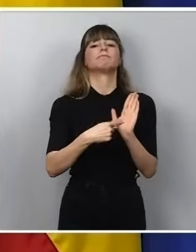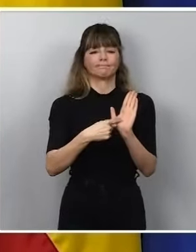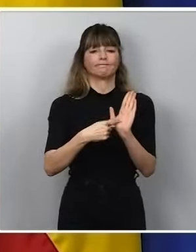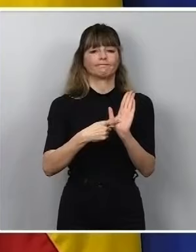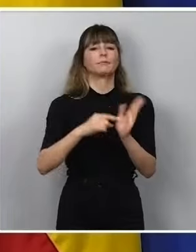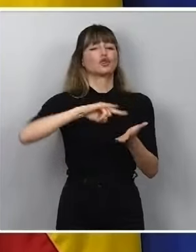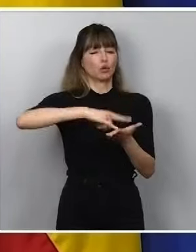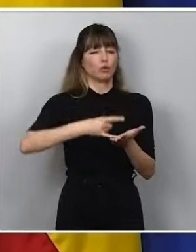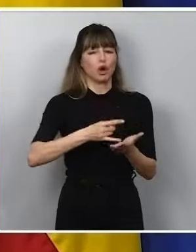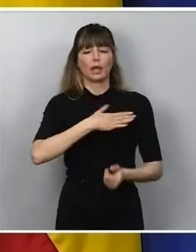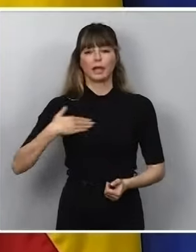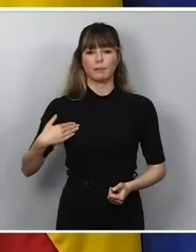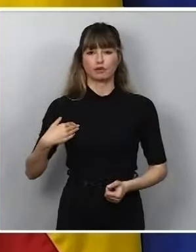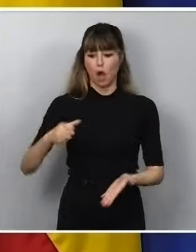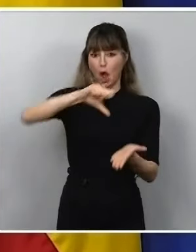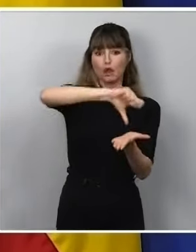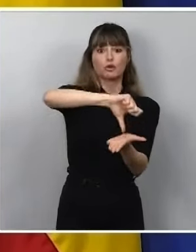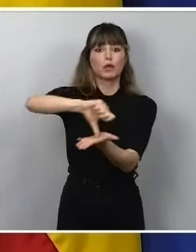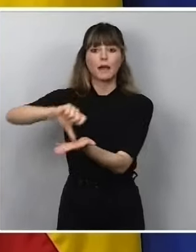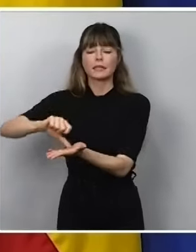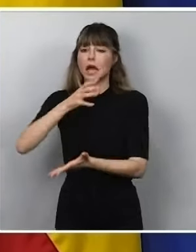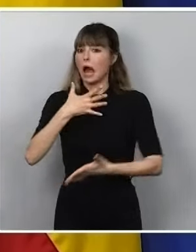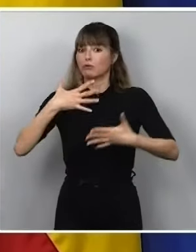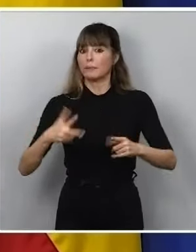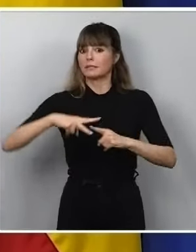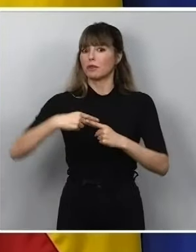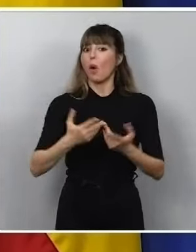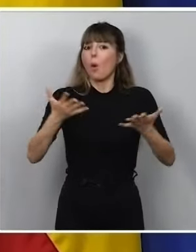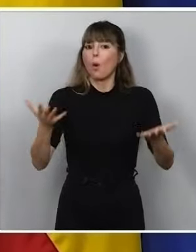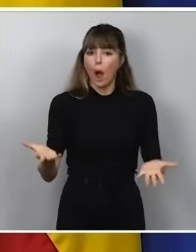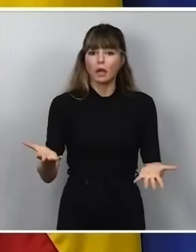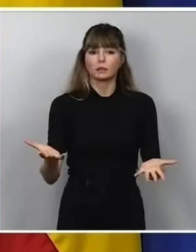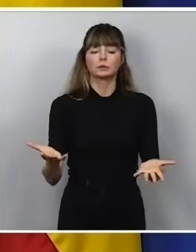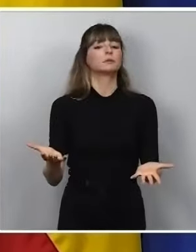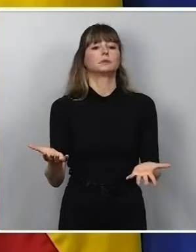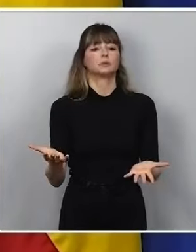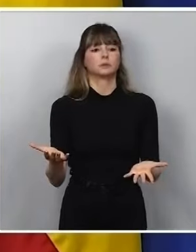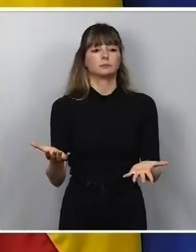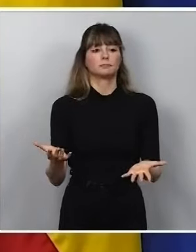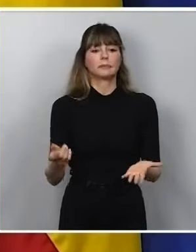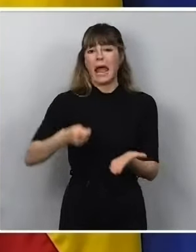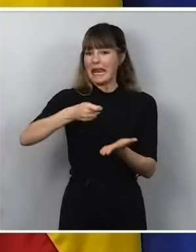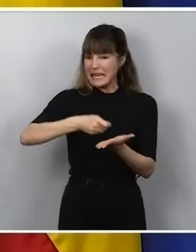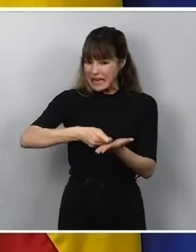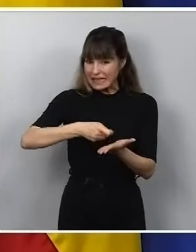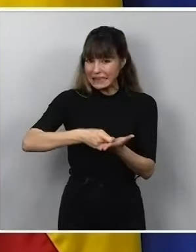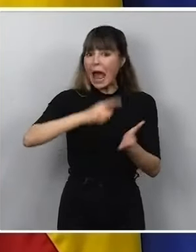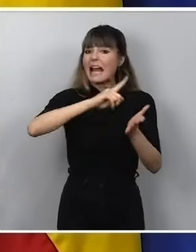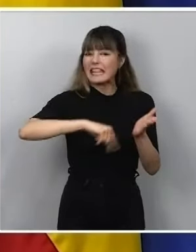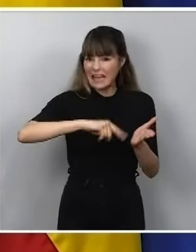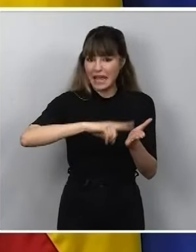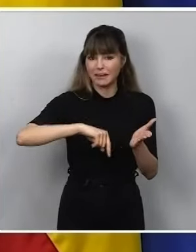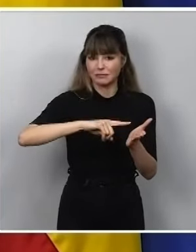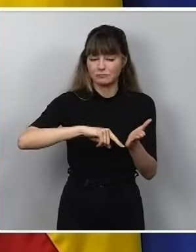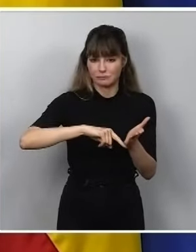y nos vamos a dirigir a esas ciudades donde hoy se está dando la circunstancia de que la renta que se paga por el alquiler